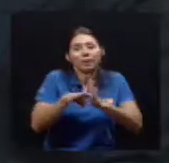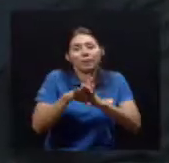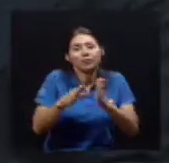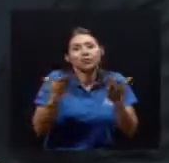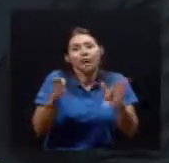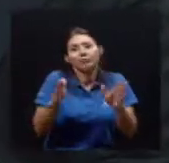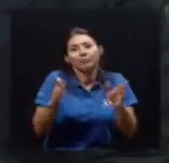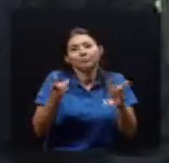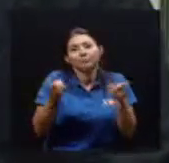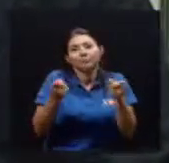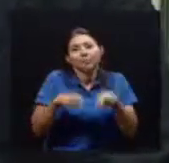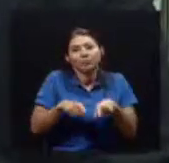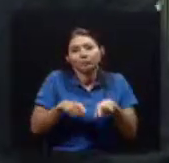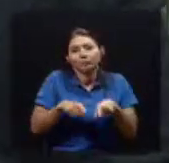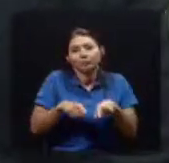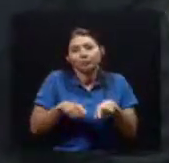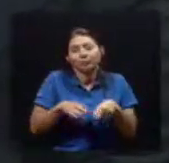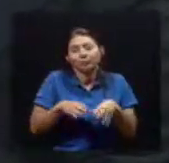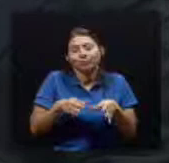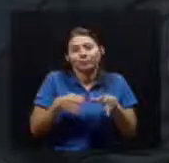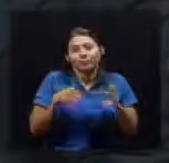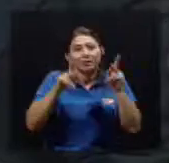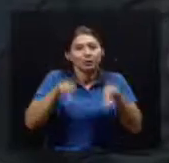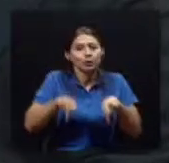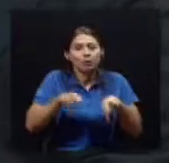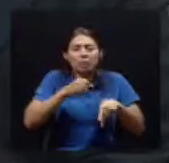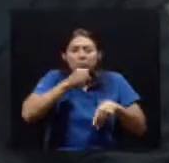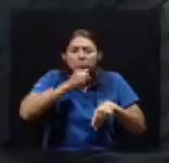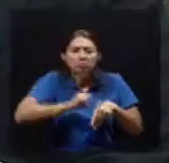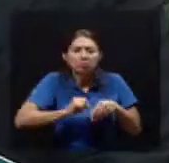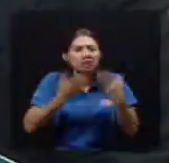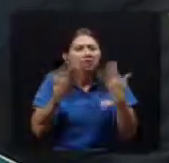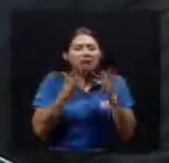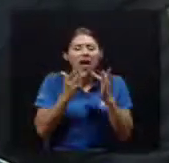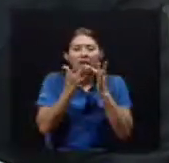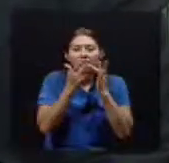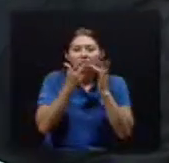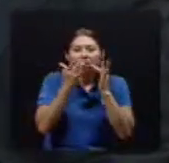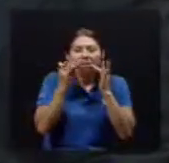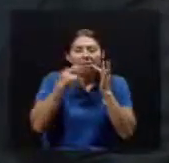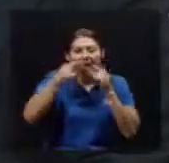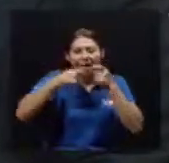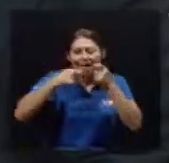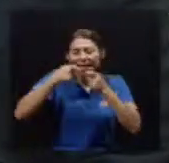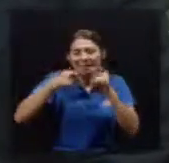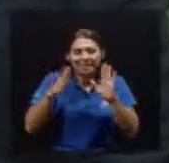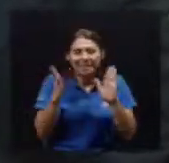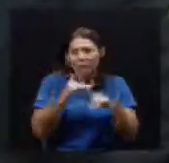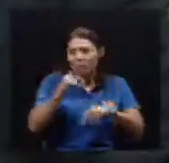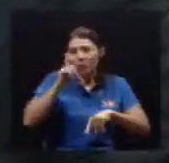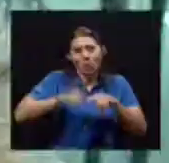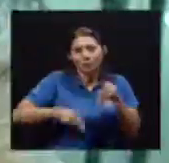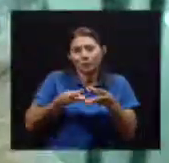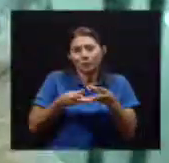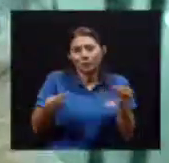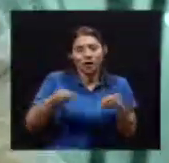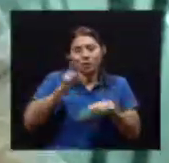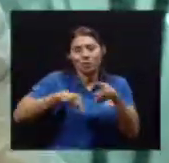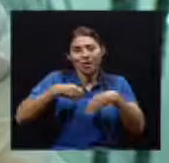Use prótesis No use prótesis ¿Qué prótesis Básicamente son Las más accesibles Para la población Aquí en Costa Rica?